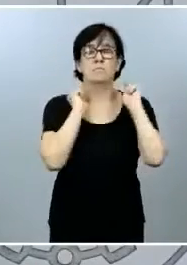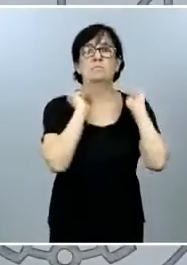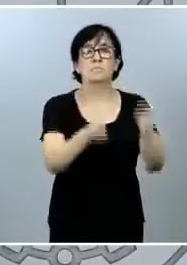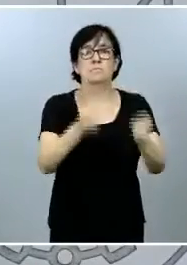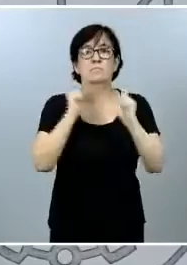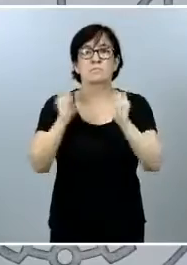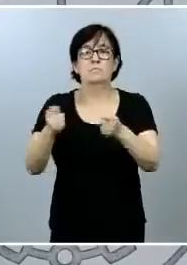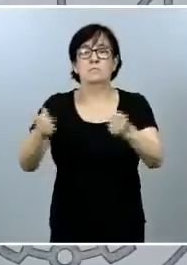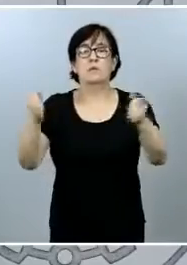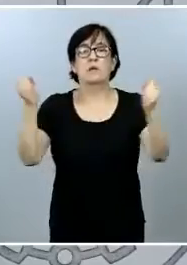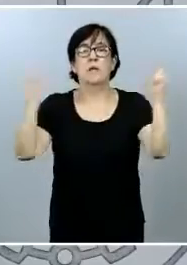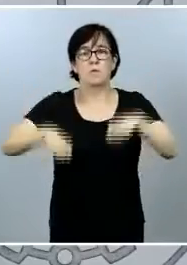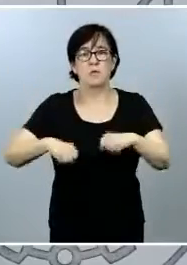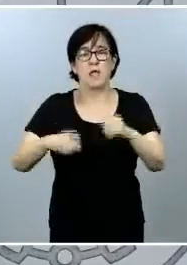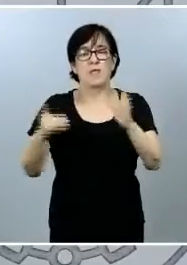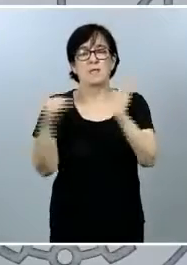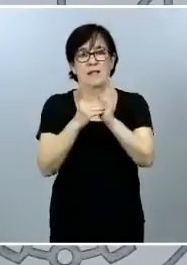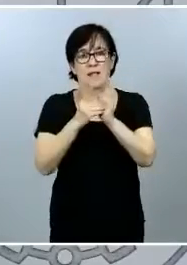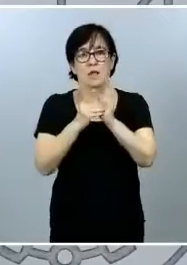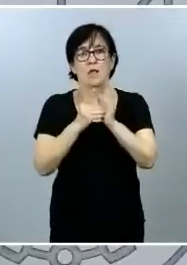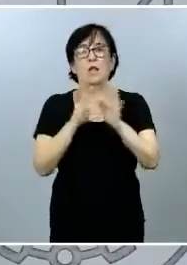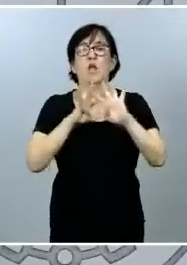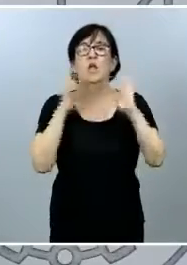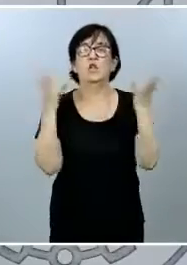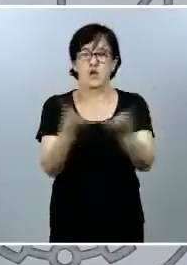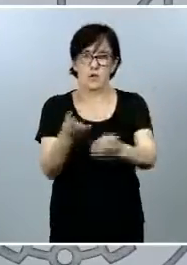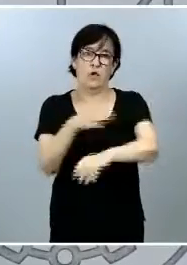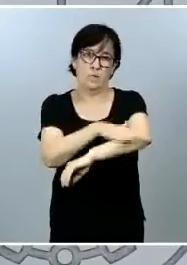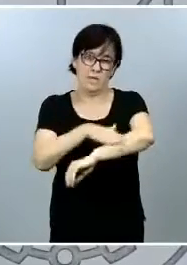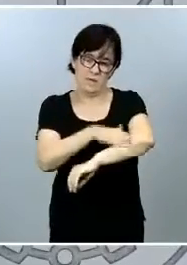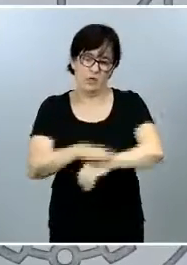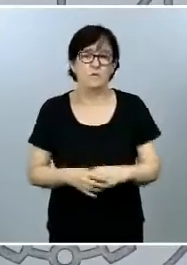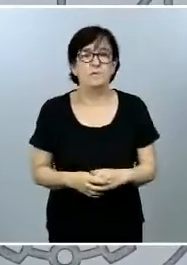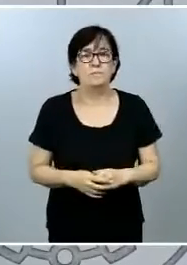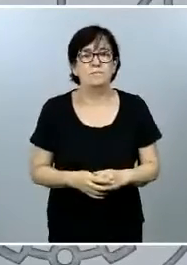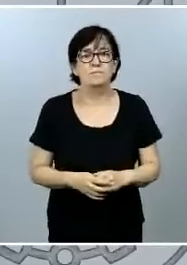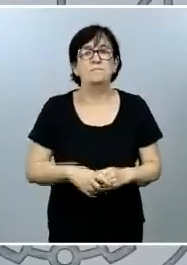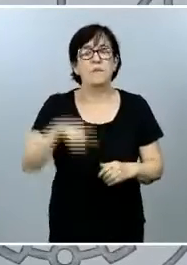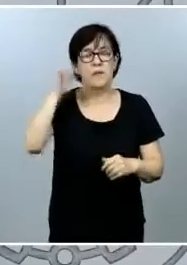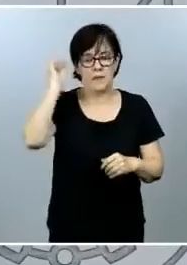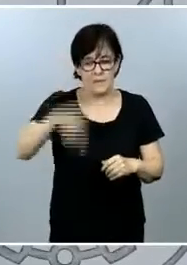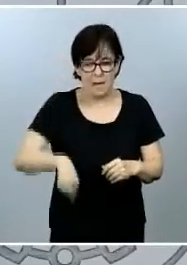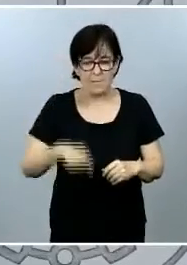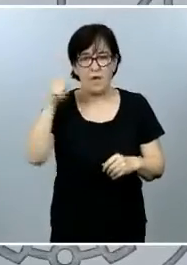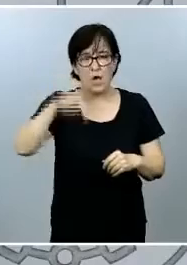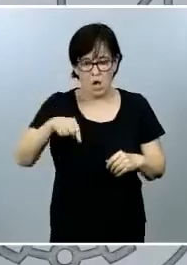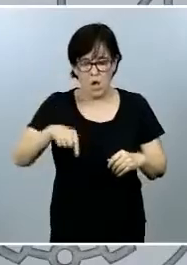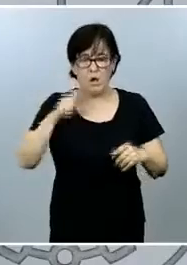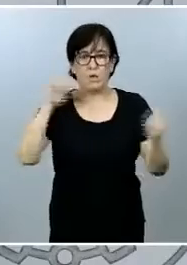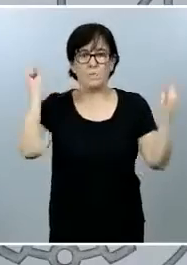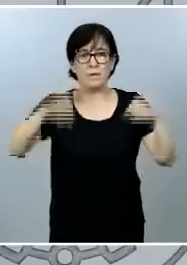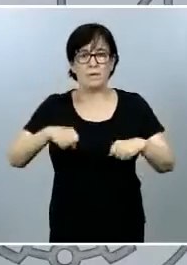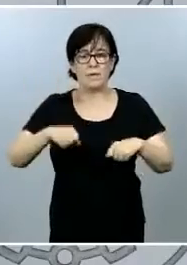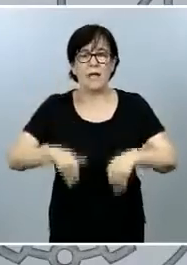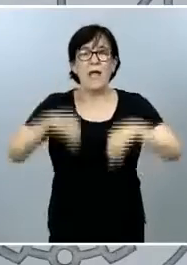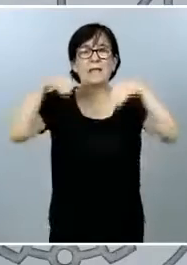aprobarán por real decreto del Consejo de Ministros. También hoy hemos aprobado la candidatura española de la Ciudad de